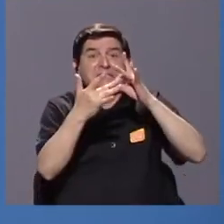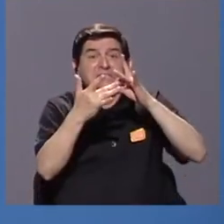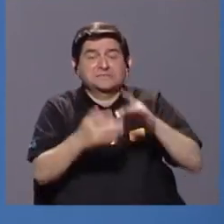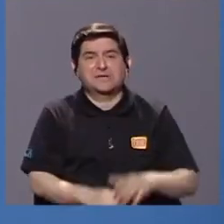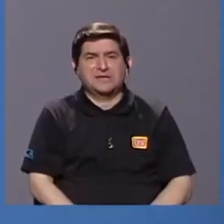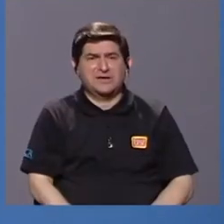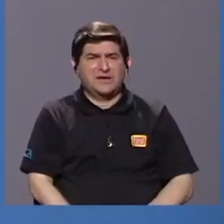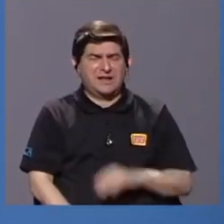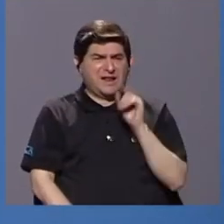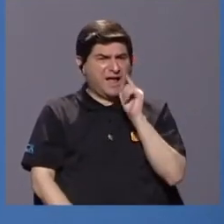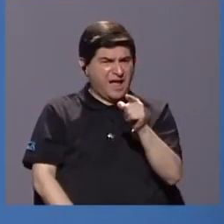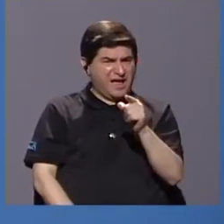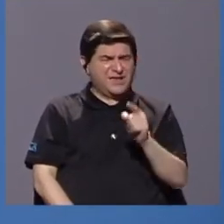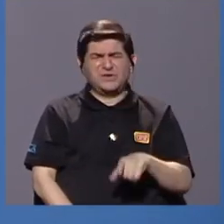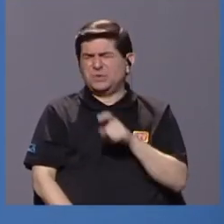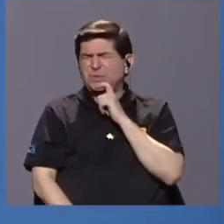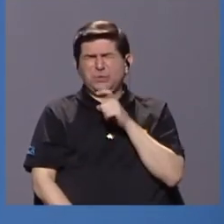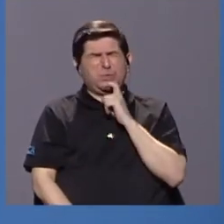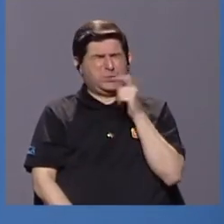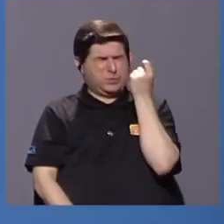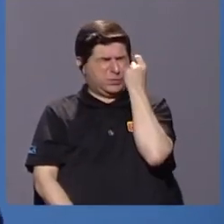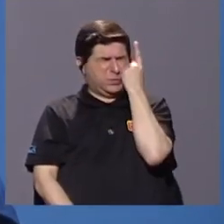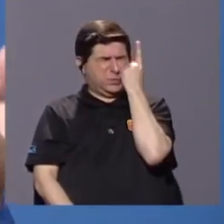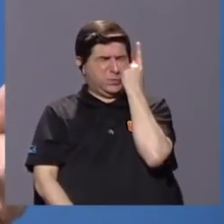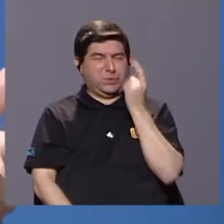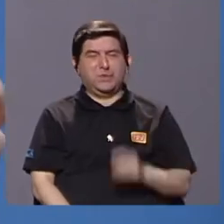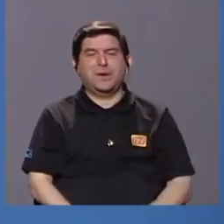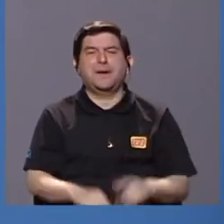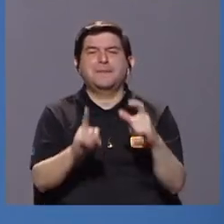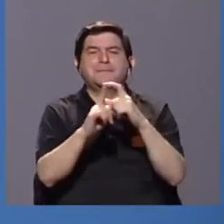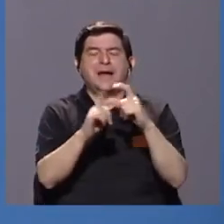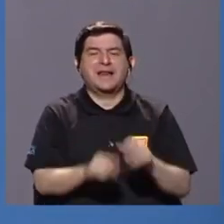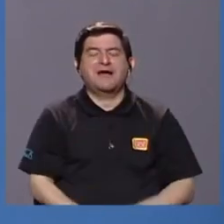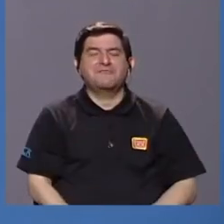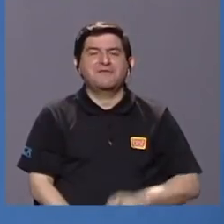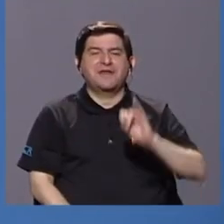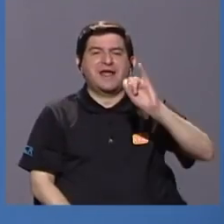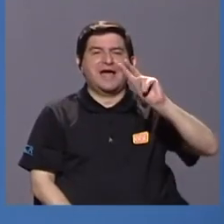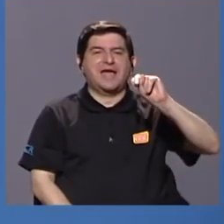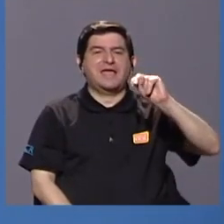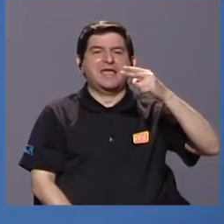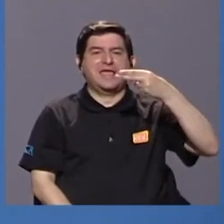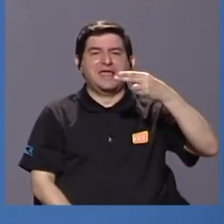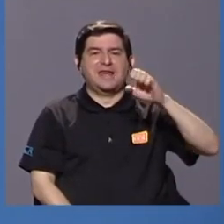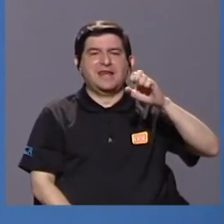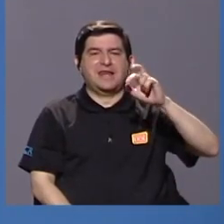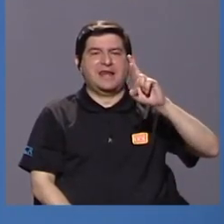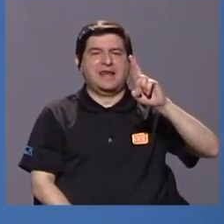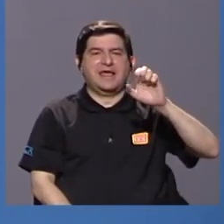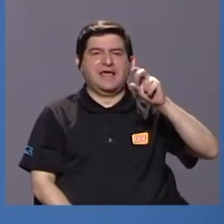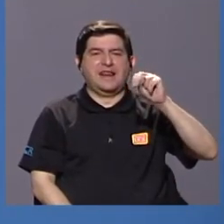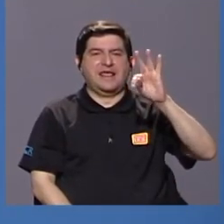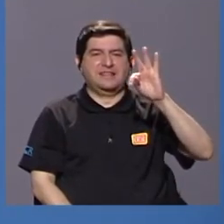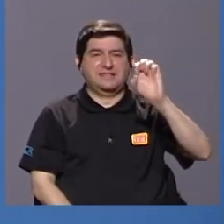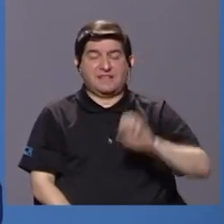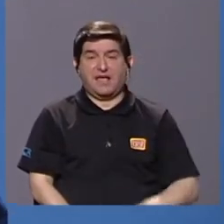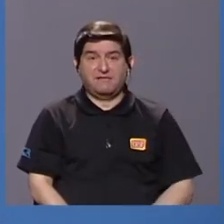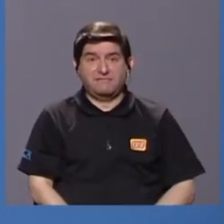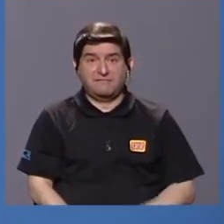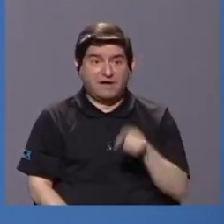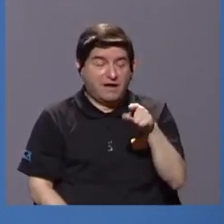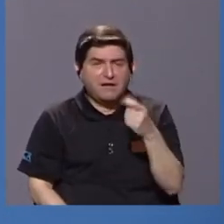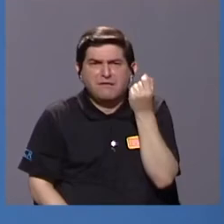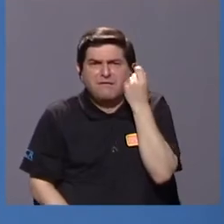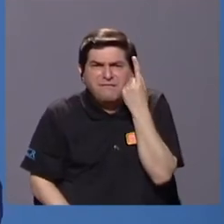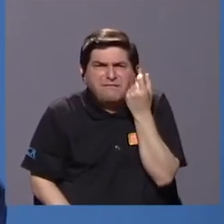culto, que a ellos se les hace dificilísimo. Una palabra como inherente. ¿Cómo traduce eso? Ellos nos dicen, bueno, uno que es